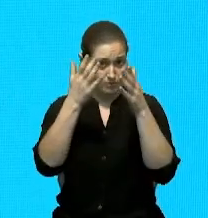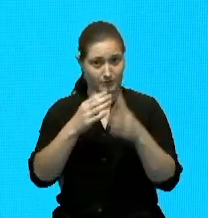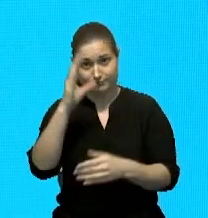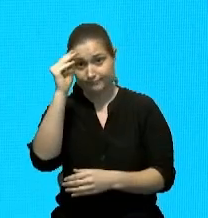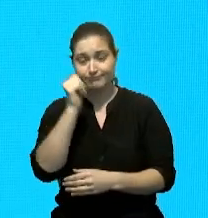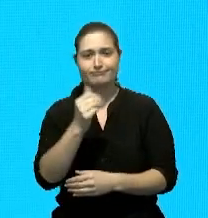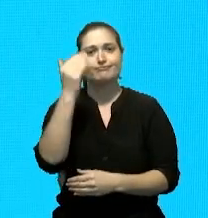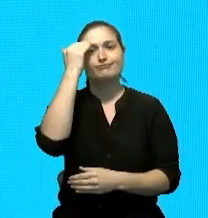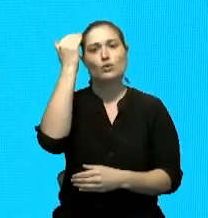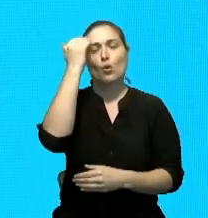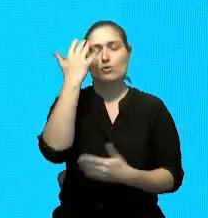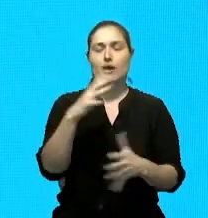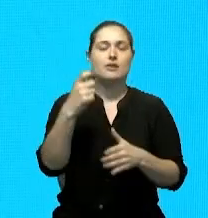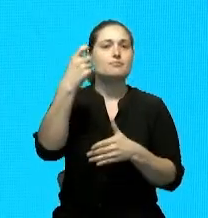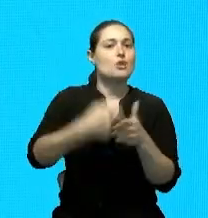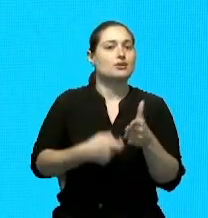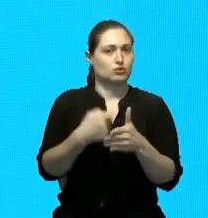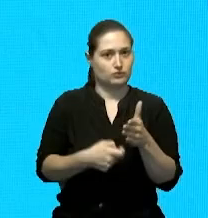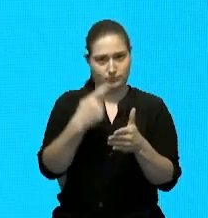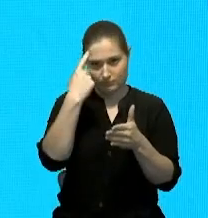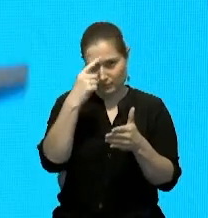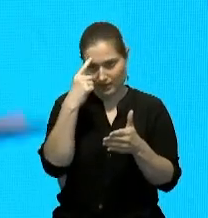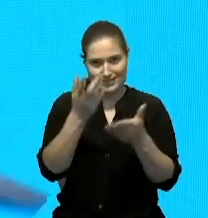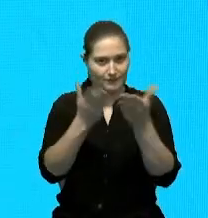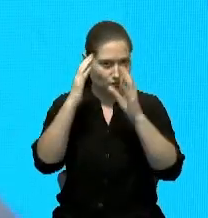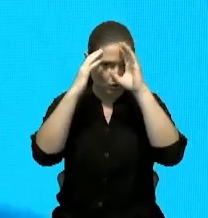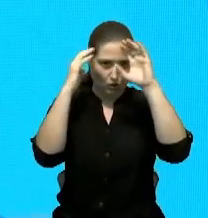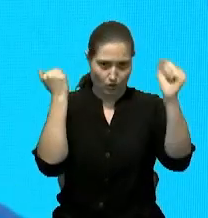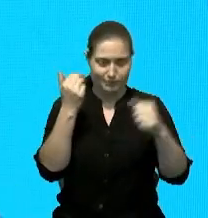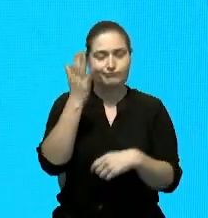precio real del servicio donde se encuentra.